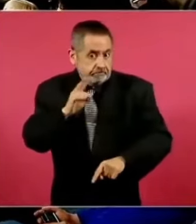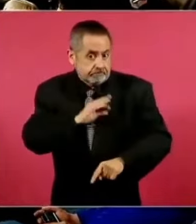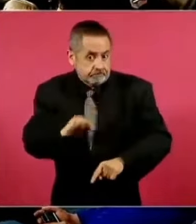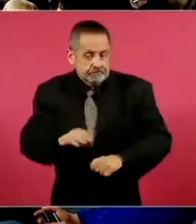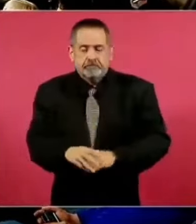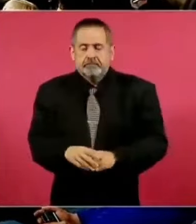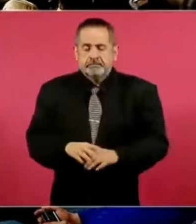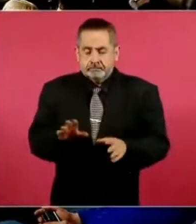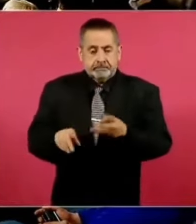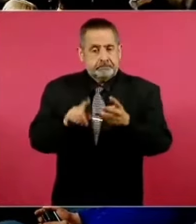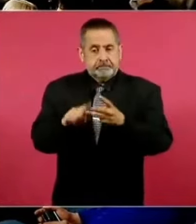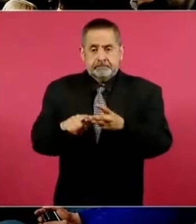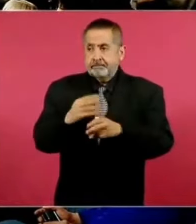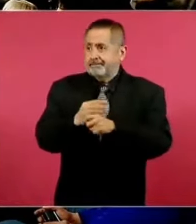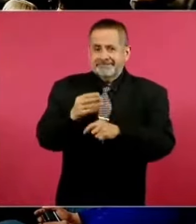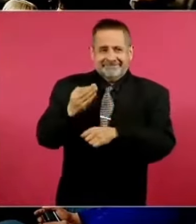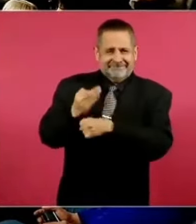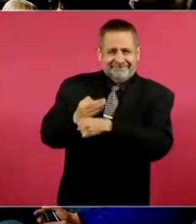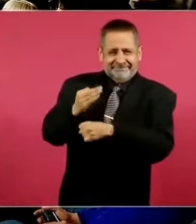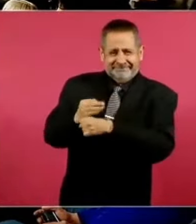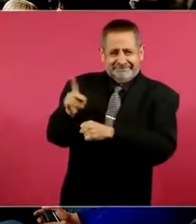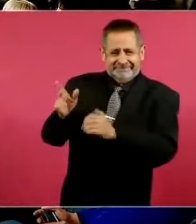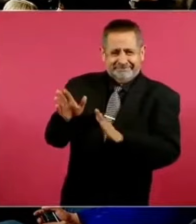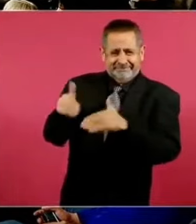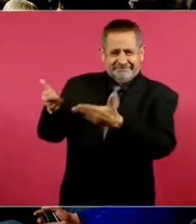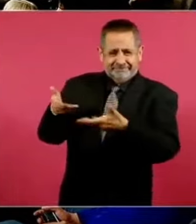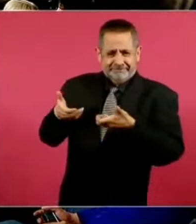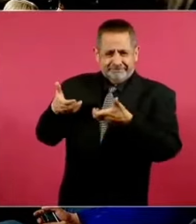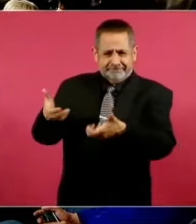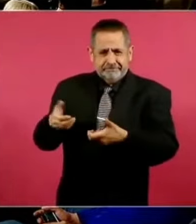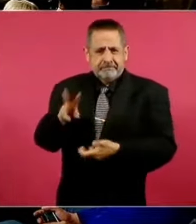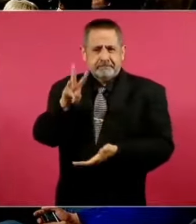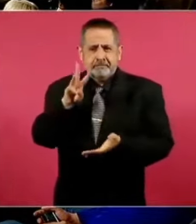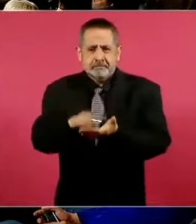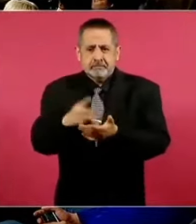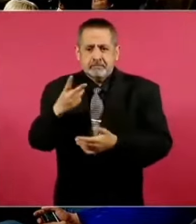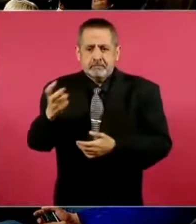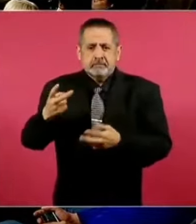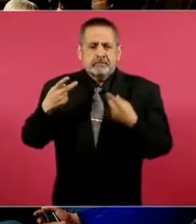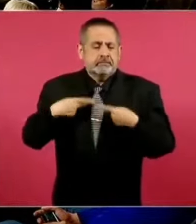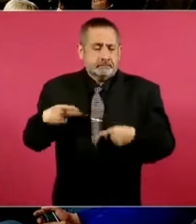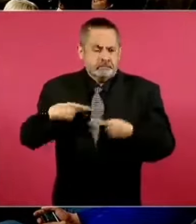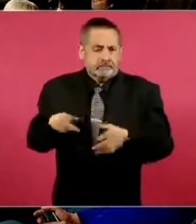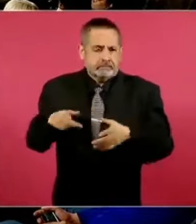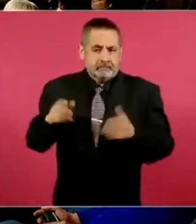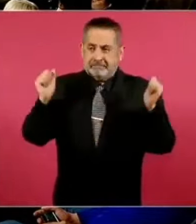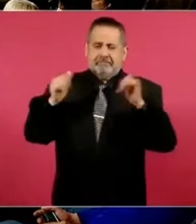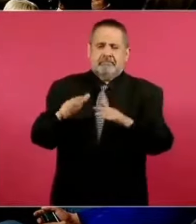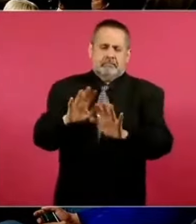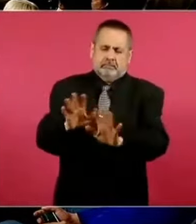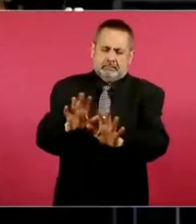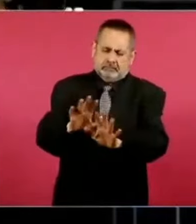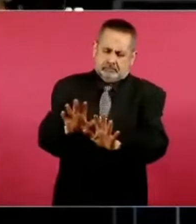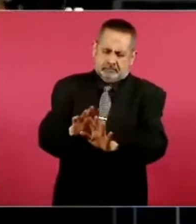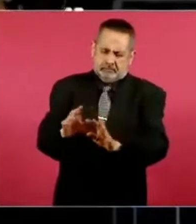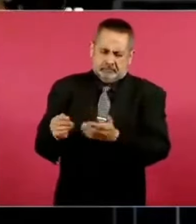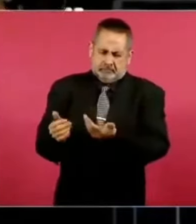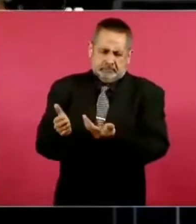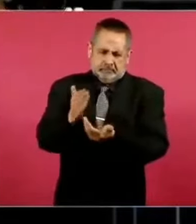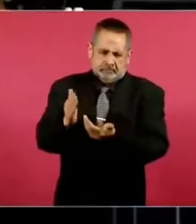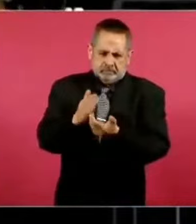hay personal, más de tres mil doscientas personas que son, no son las que están acá afuera, pues son